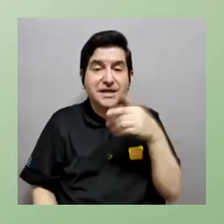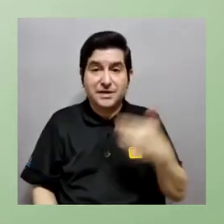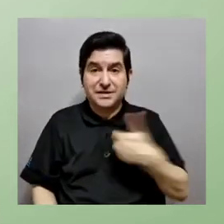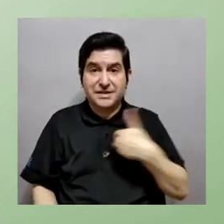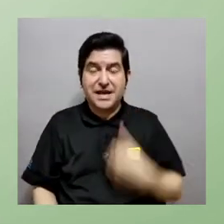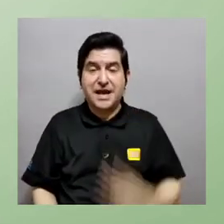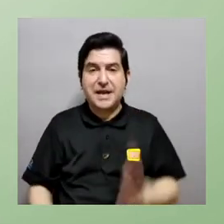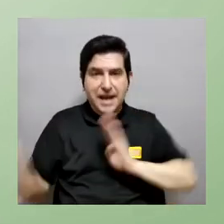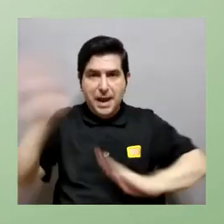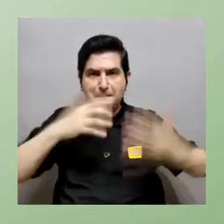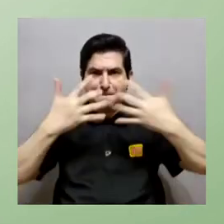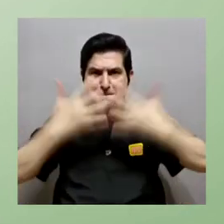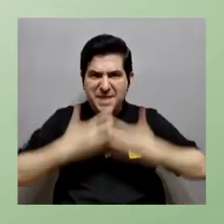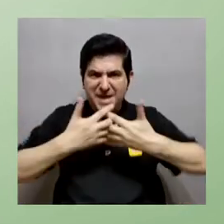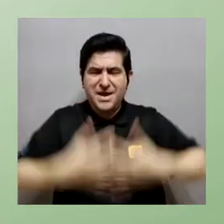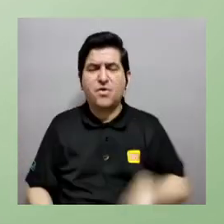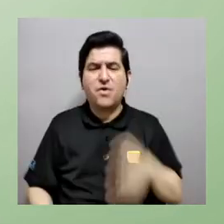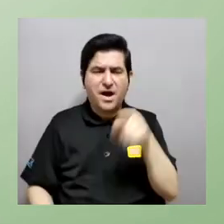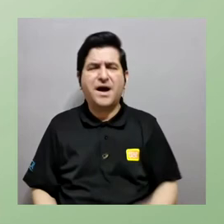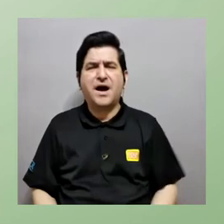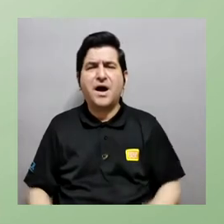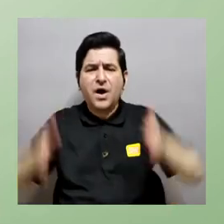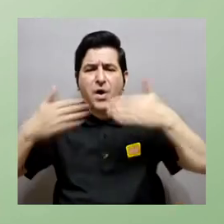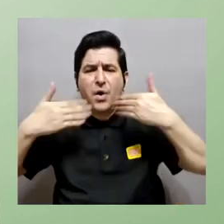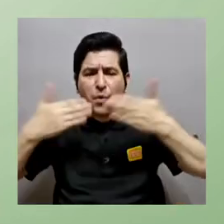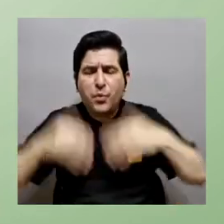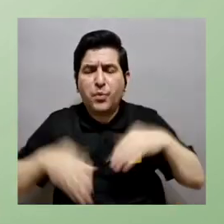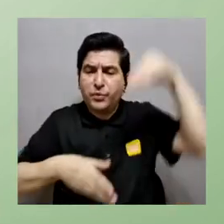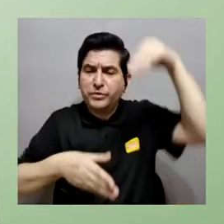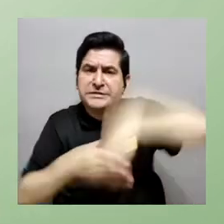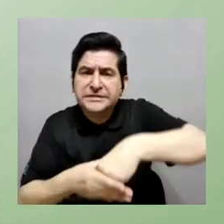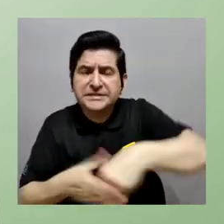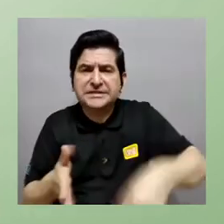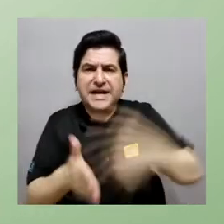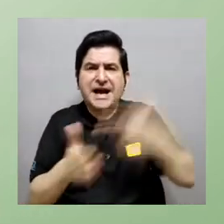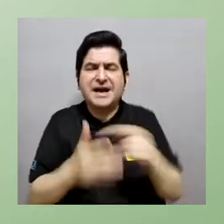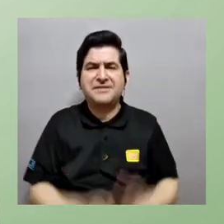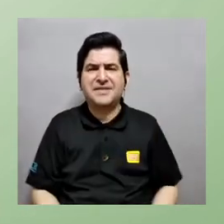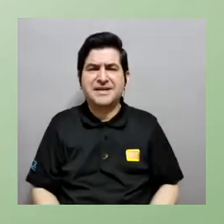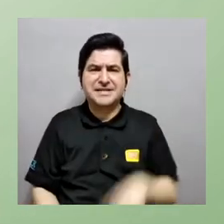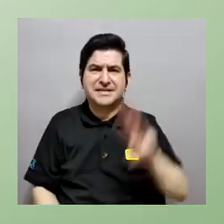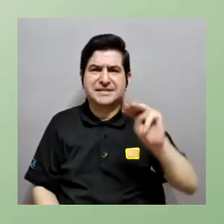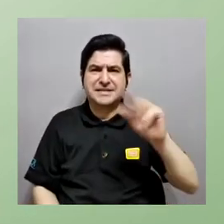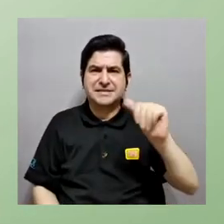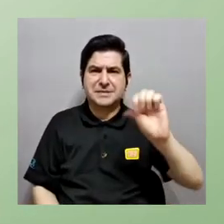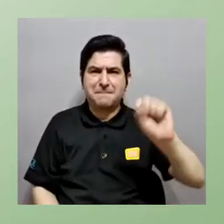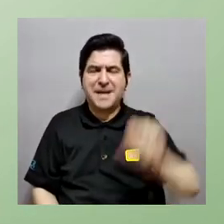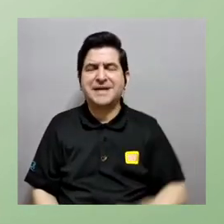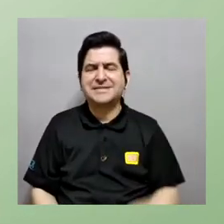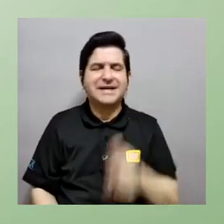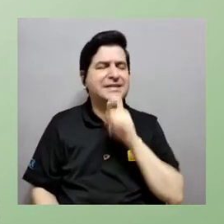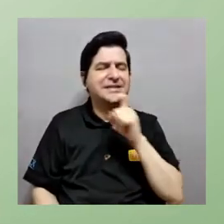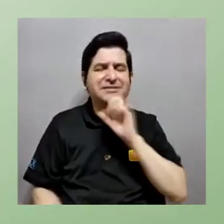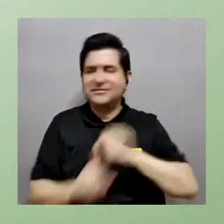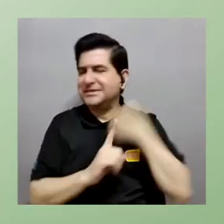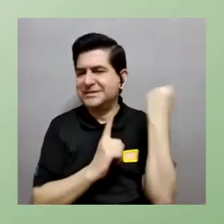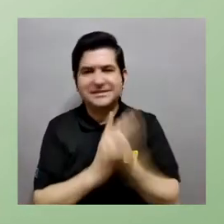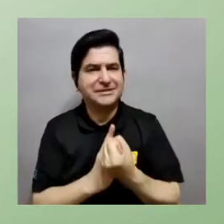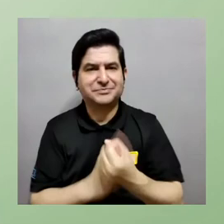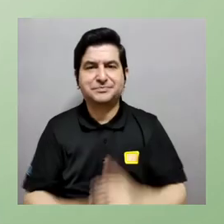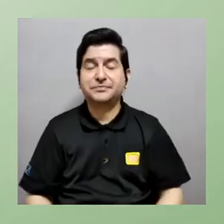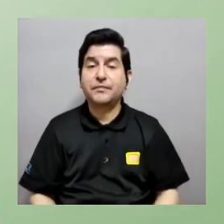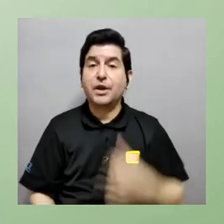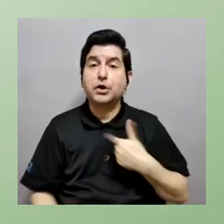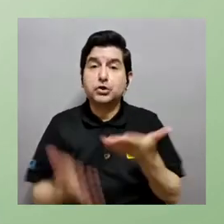es más favorable que sean anaeróbicos porque si usted tiene un bioreactor que tiene que estar aireando llenando suficiente de oxígeno a veces el